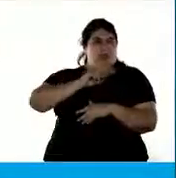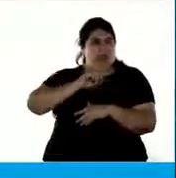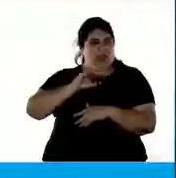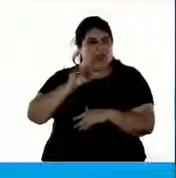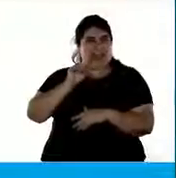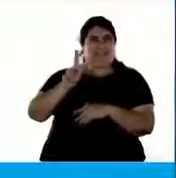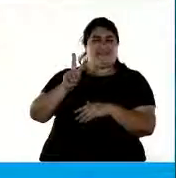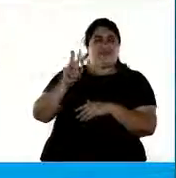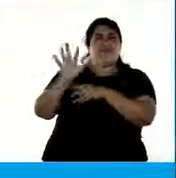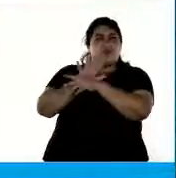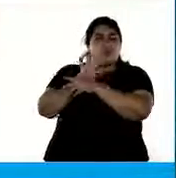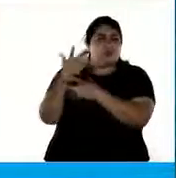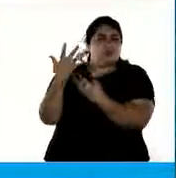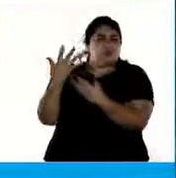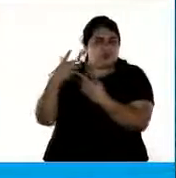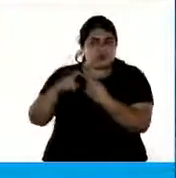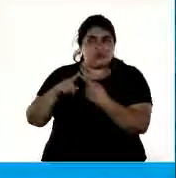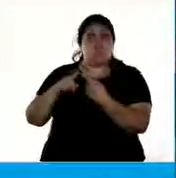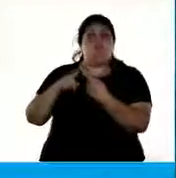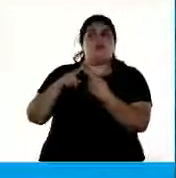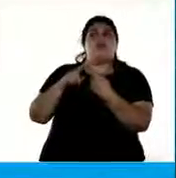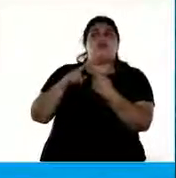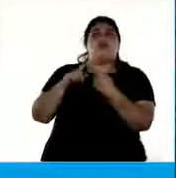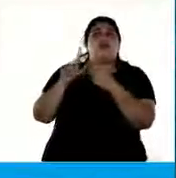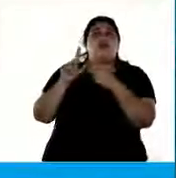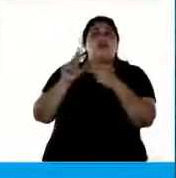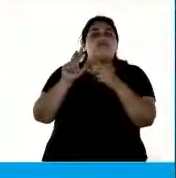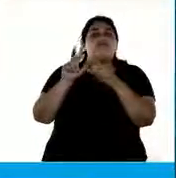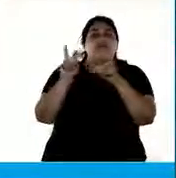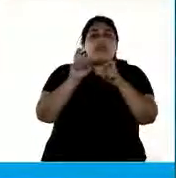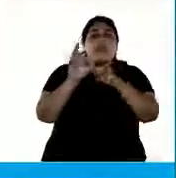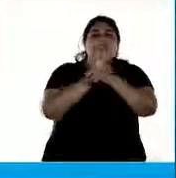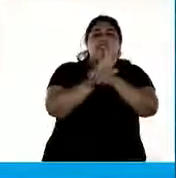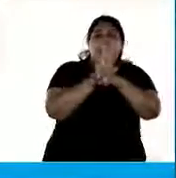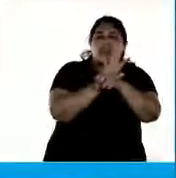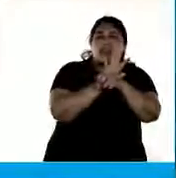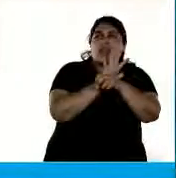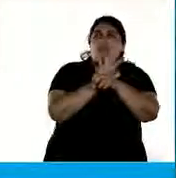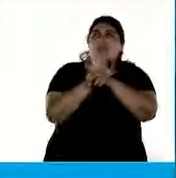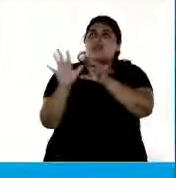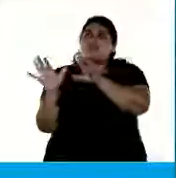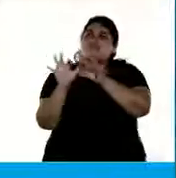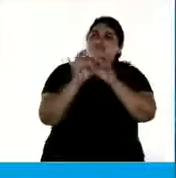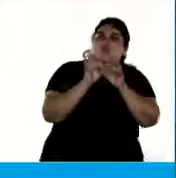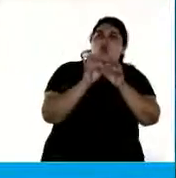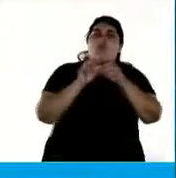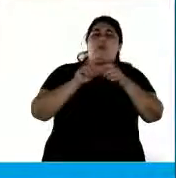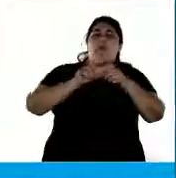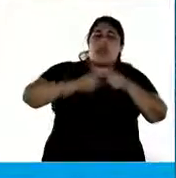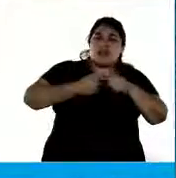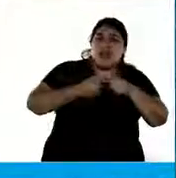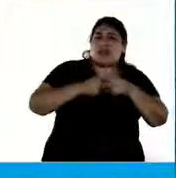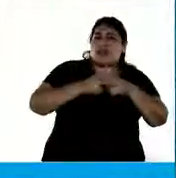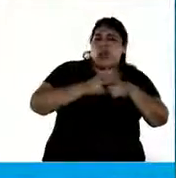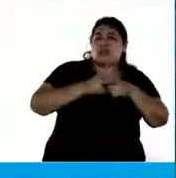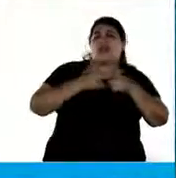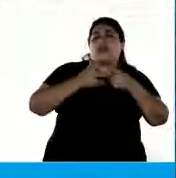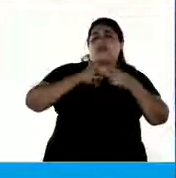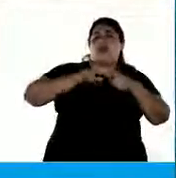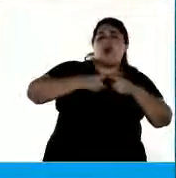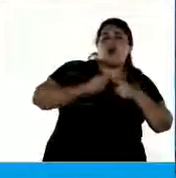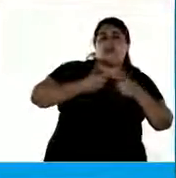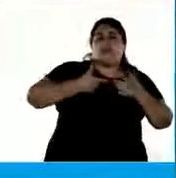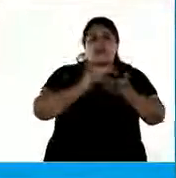sino porque supo hacer del cine una herramienta de política y social de